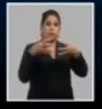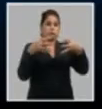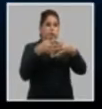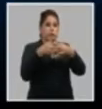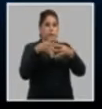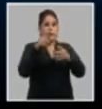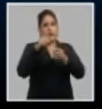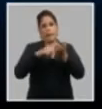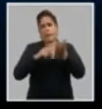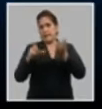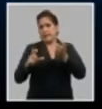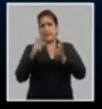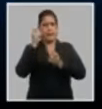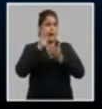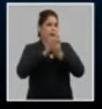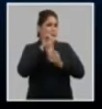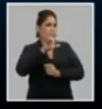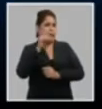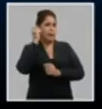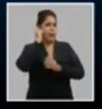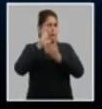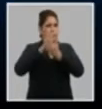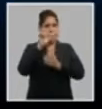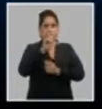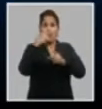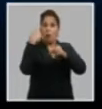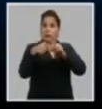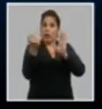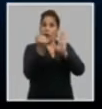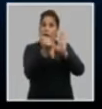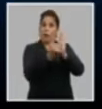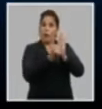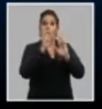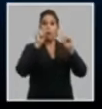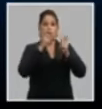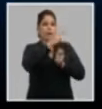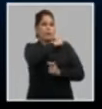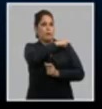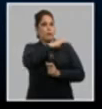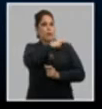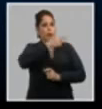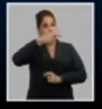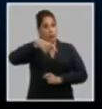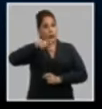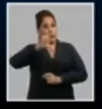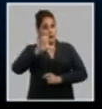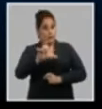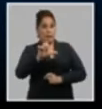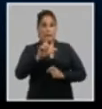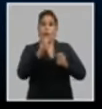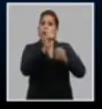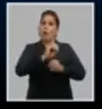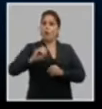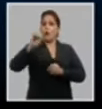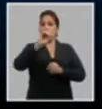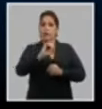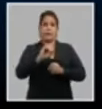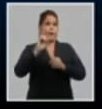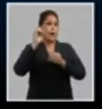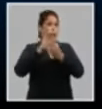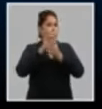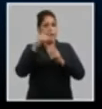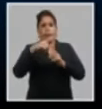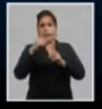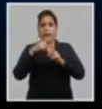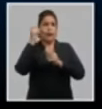masas. Igualmente, aprobó la resolución sobre la política de cuadros del partido, la unión de jóvenes comunistas, las organizaciones de masas,